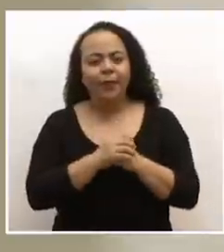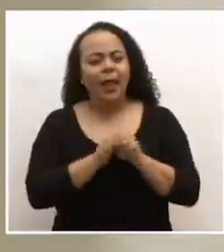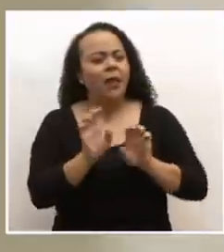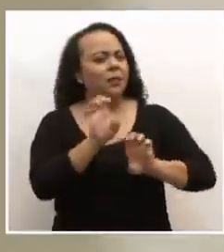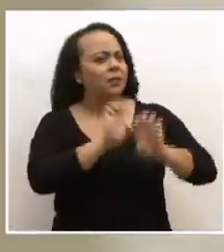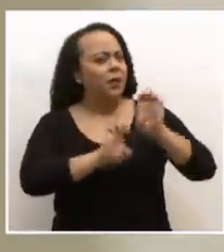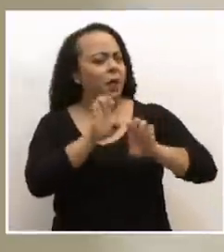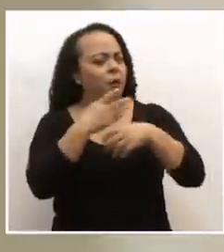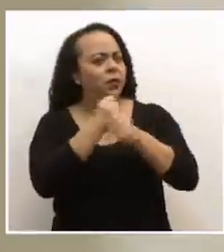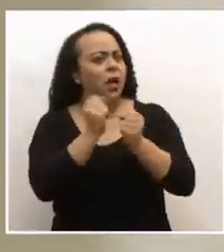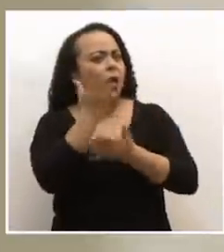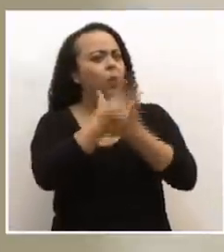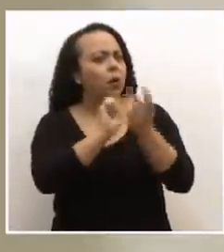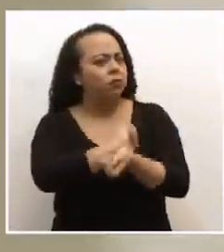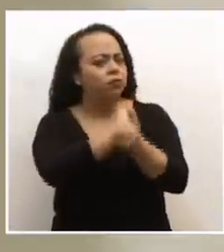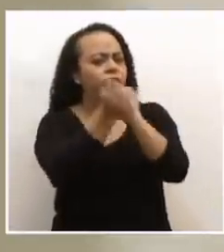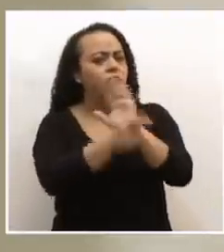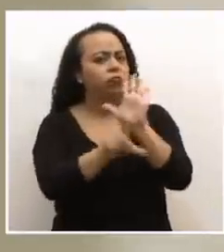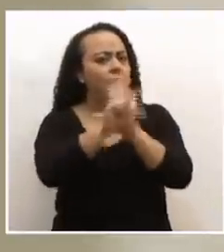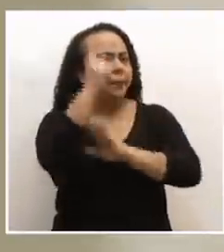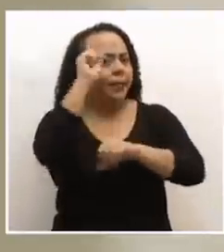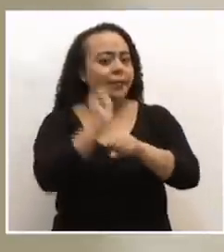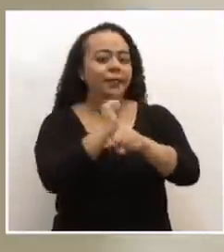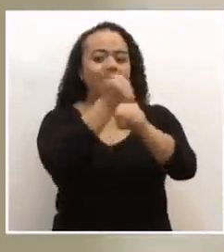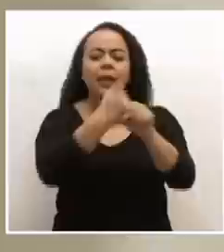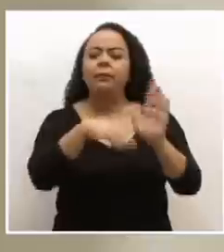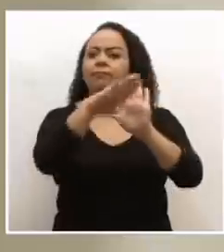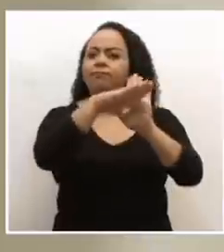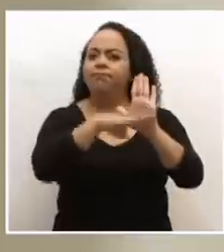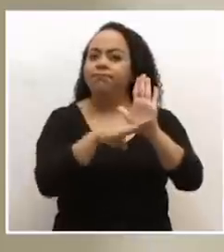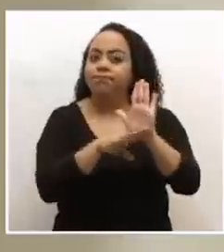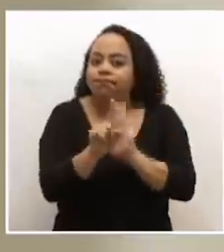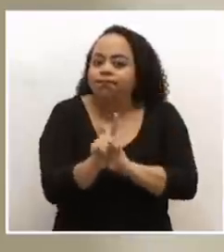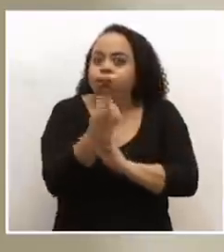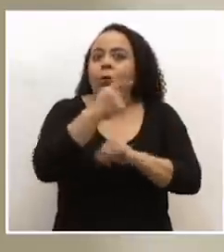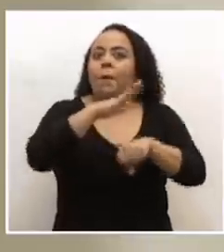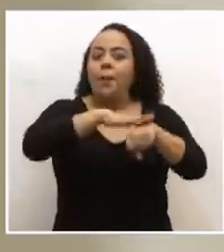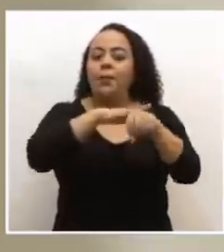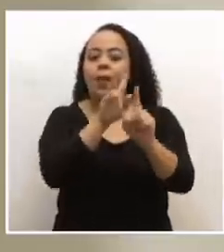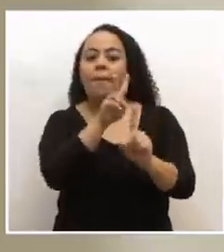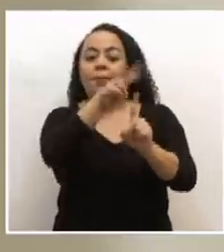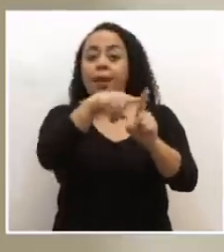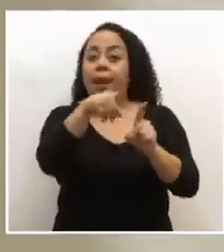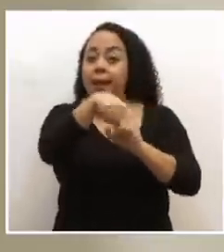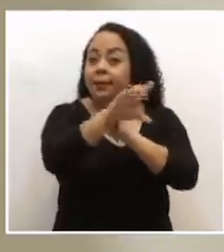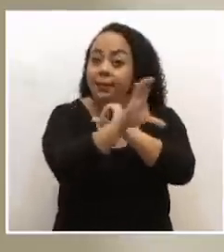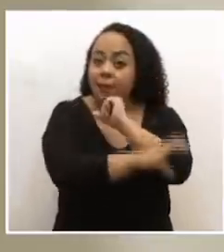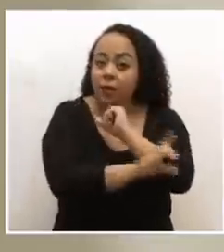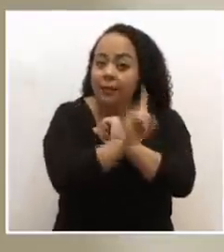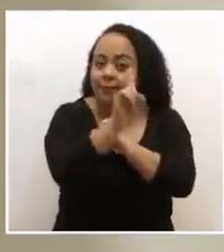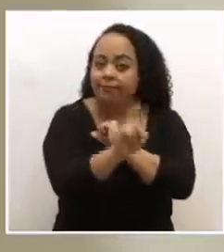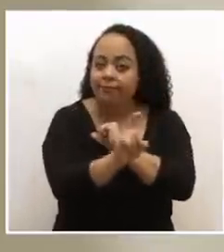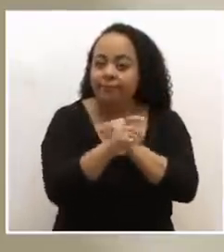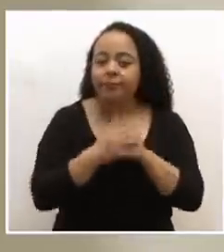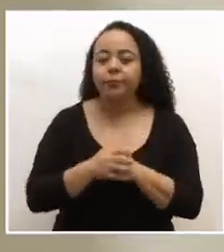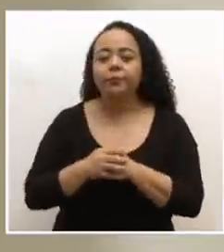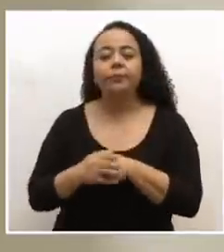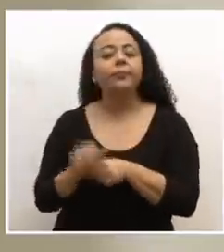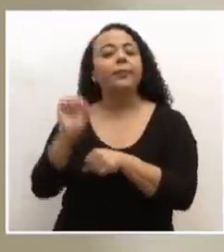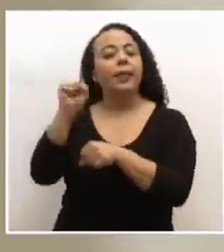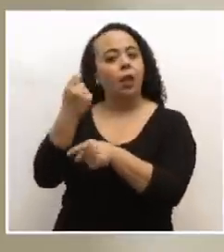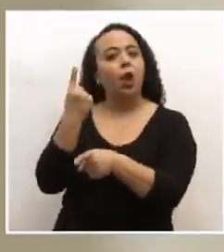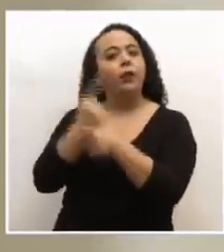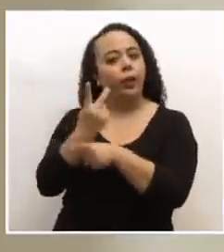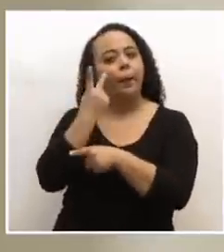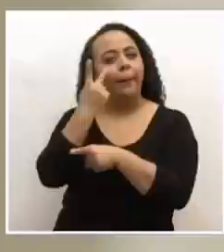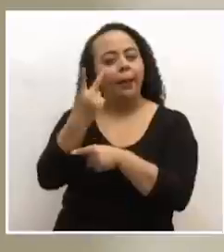realizar alguna reforma en la ley para establecer medidas excepcionales que permitan aplicar estas sanciones? Sí, es correcto. Vean,